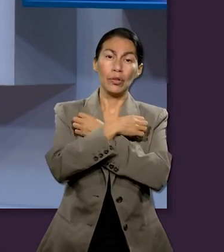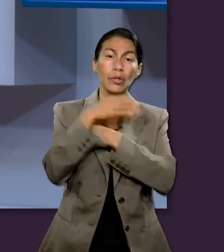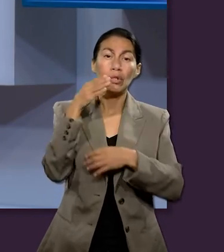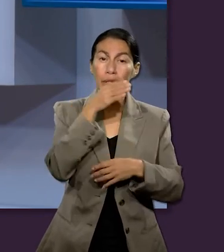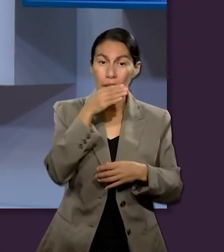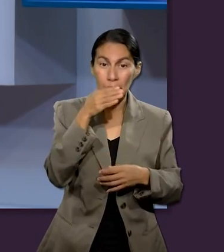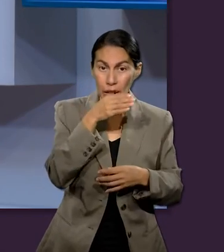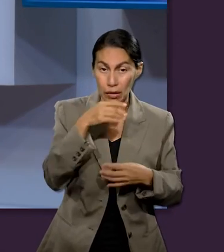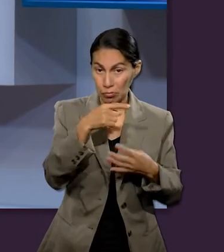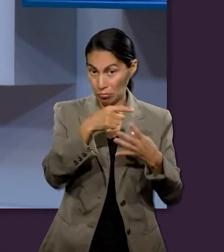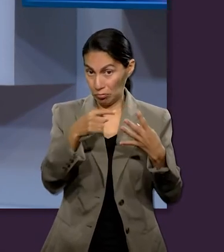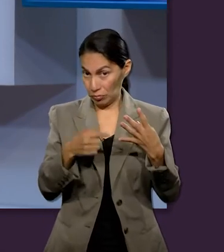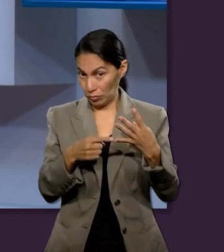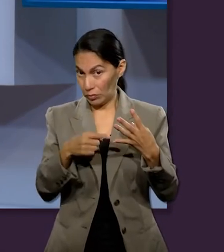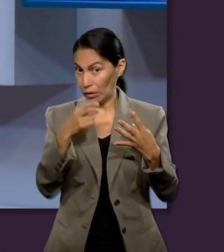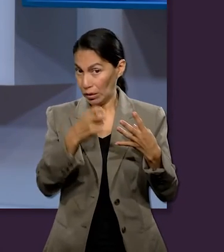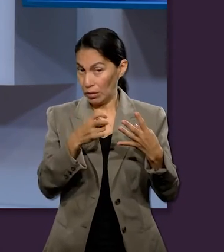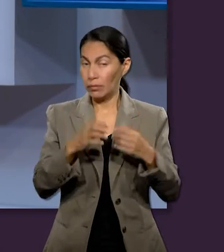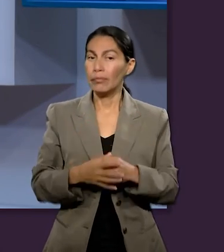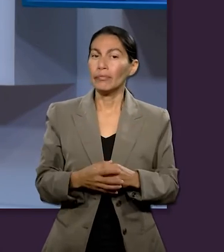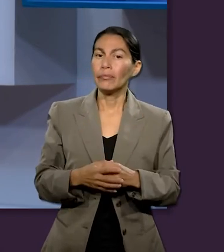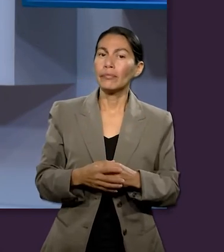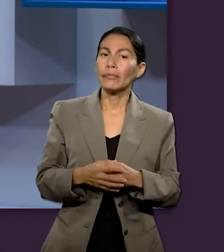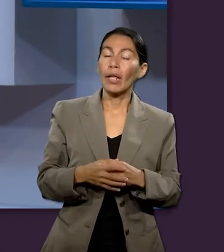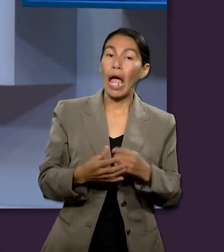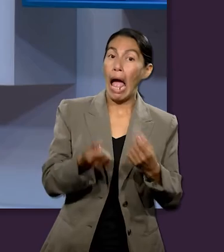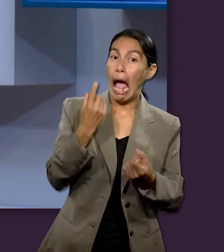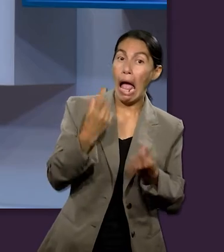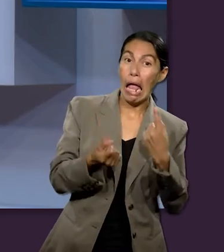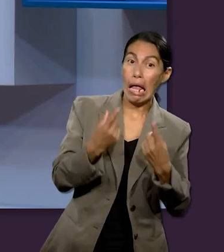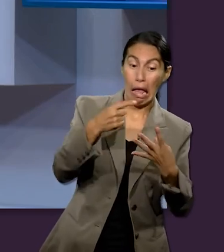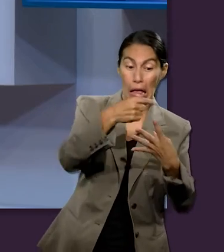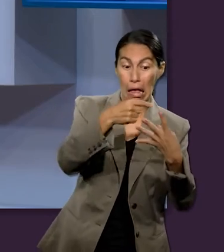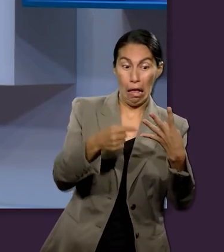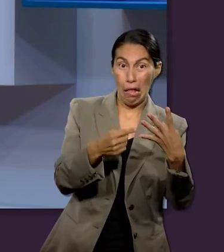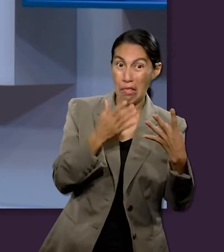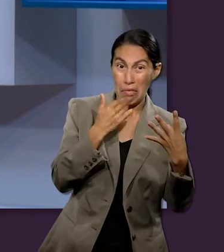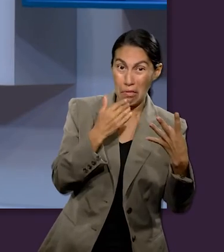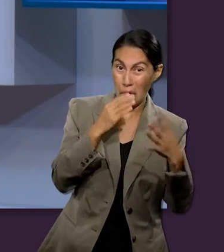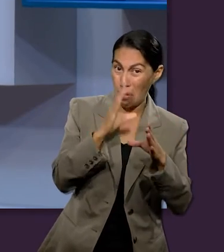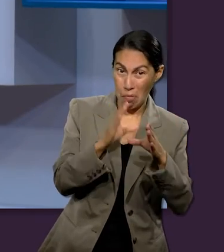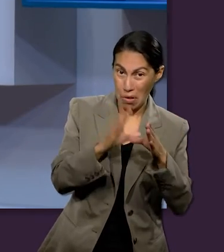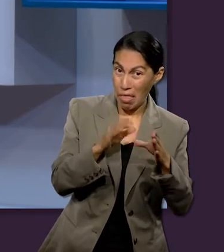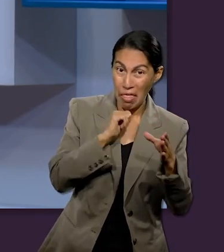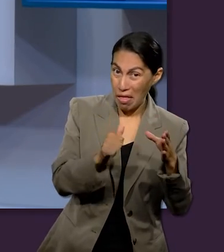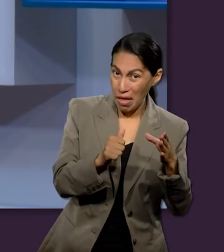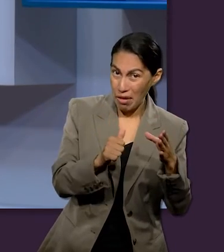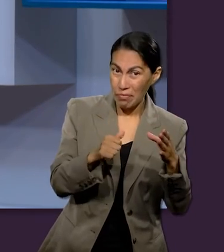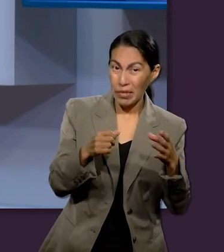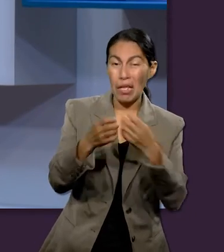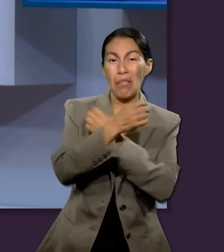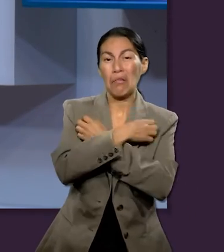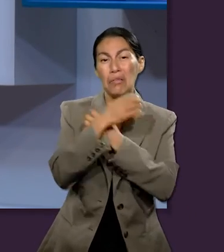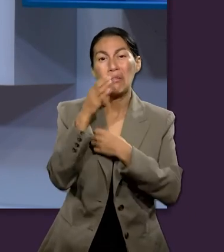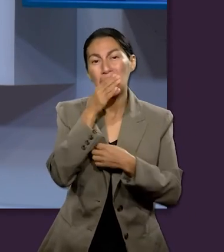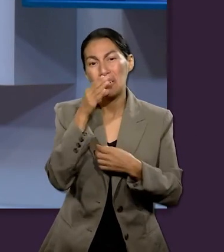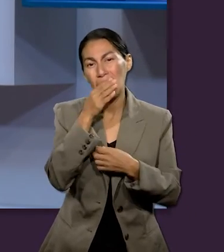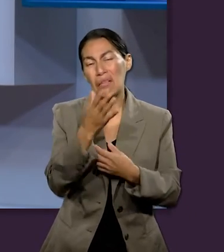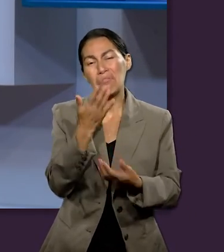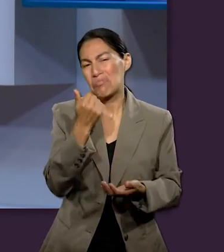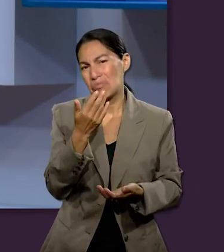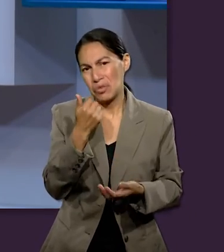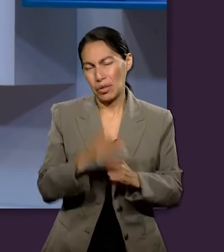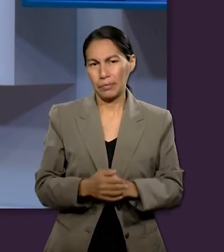cristiana. Sin cumplir el crecimiento en esas cuatro dimensiones, no hay educación cristiana.